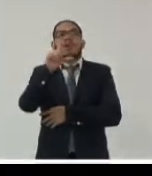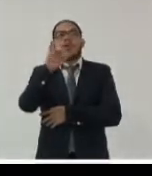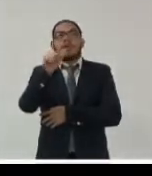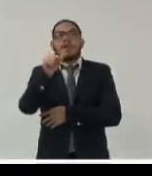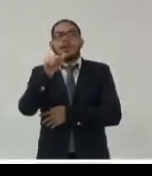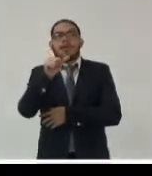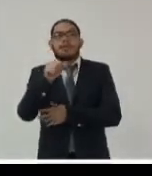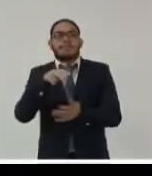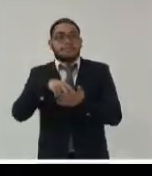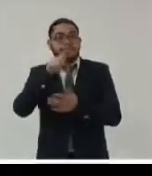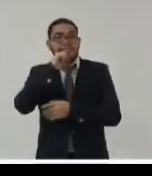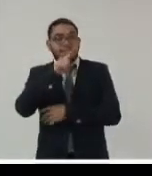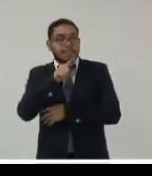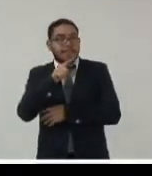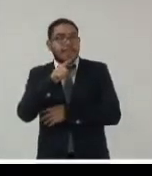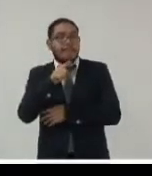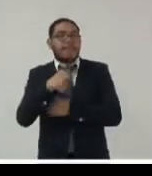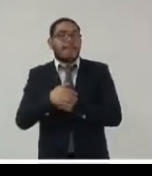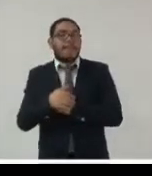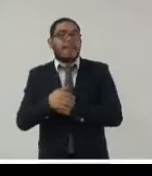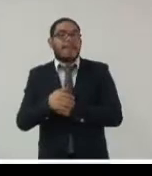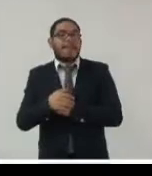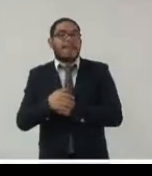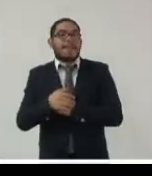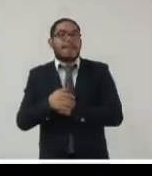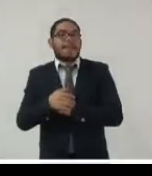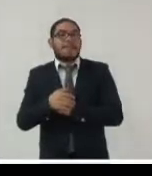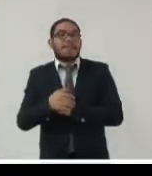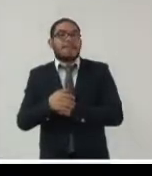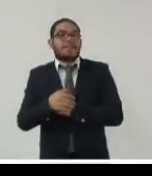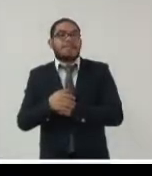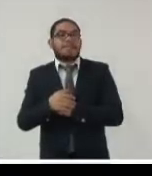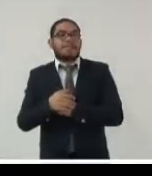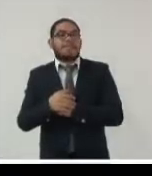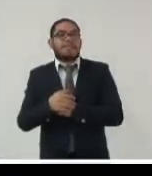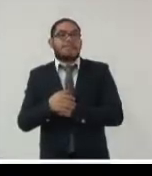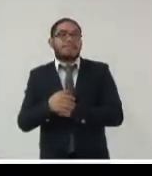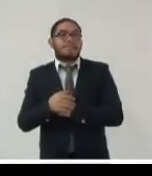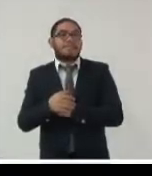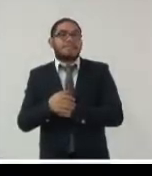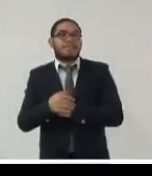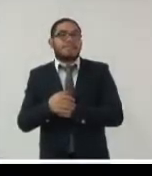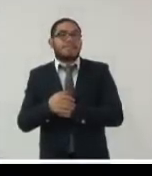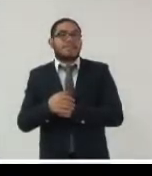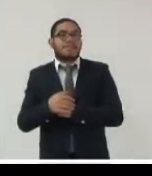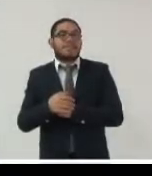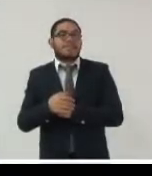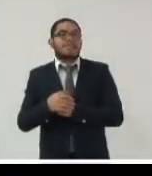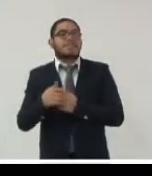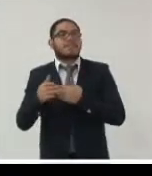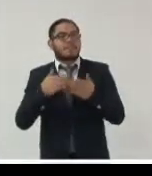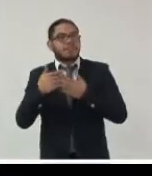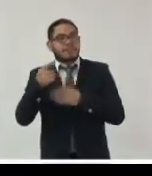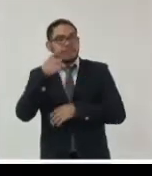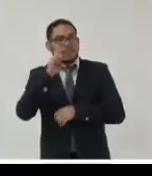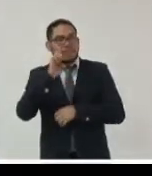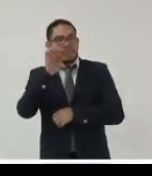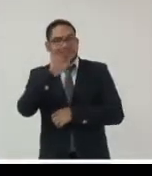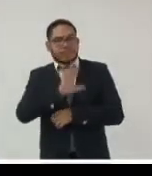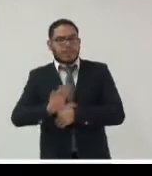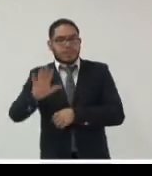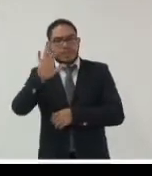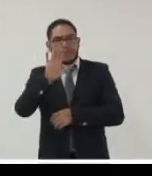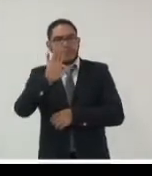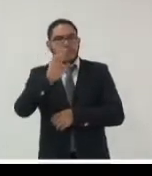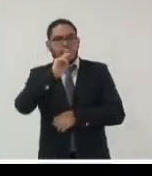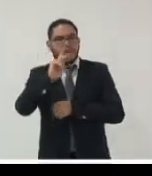estándar internacional de gestión documental el MOREC el modelo europeo y